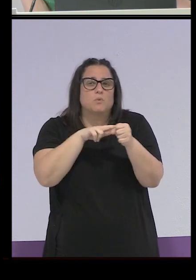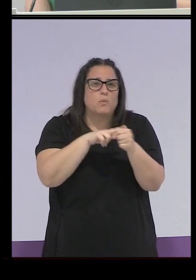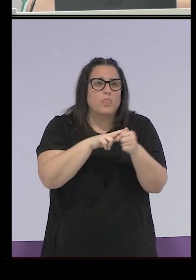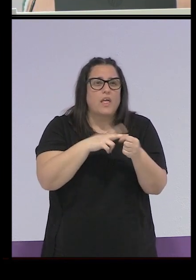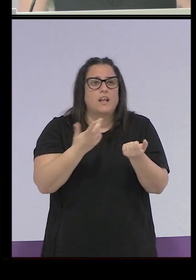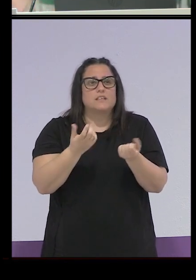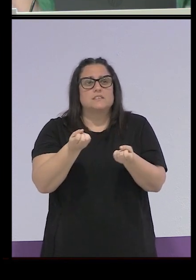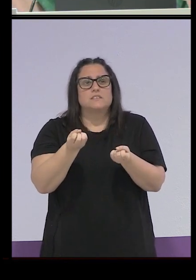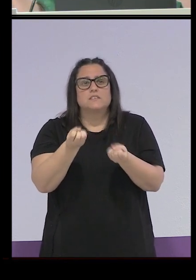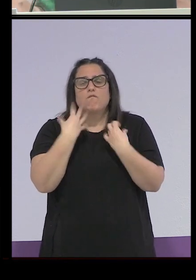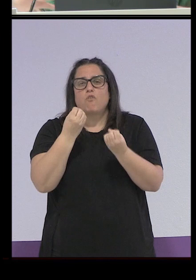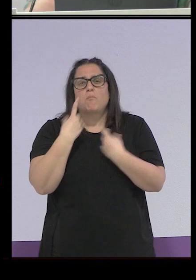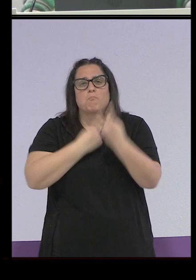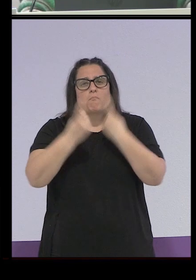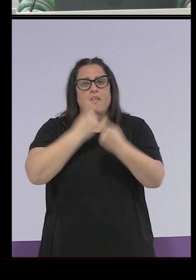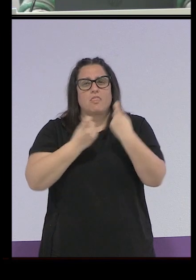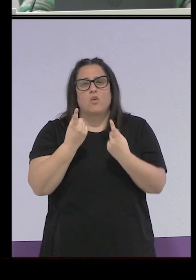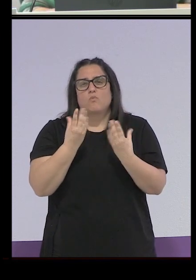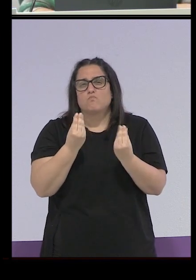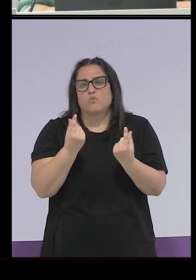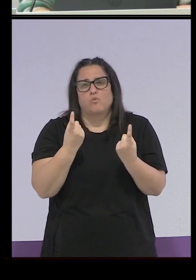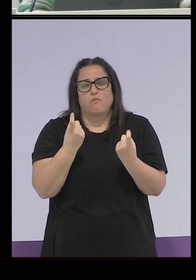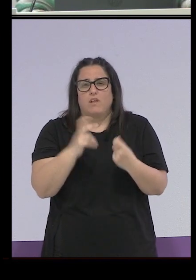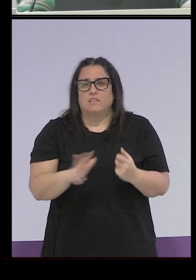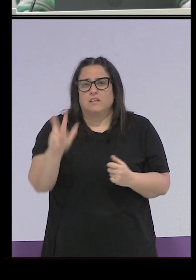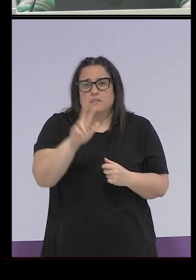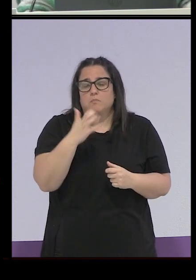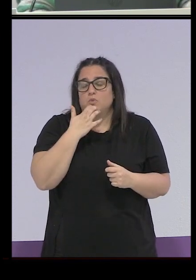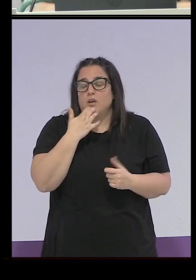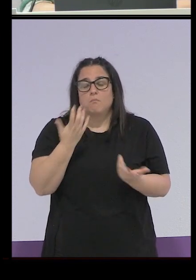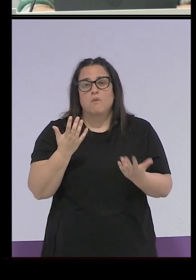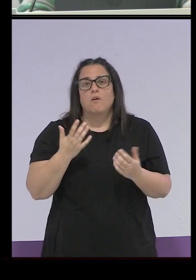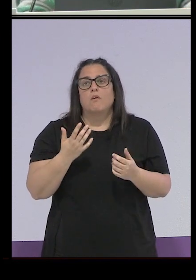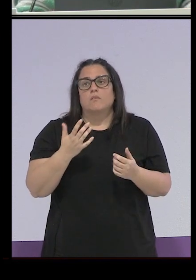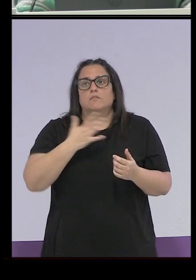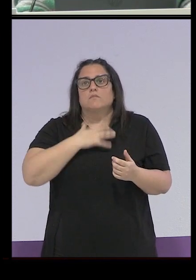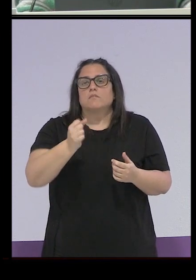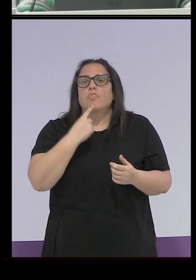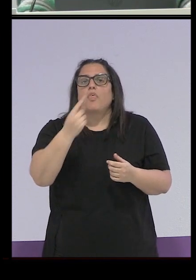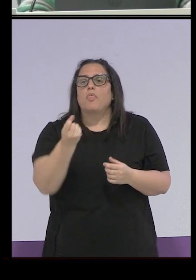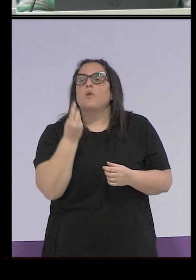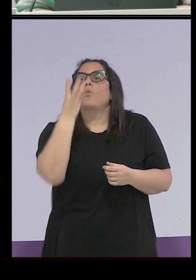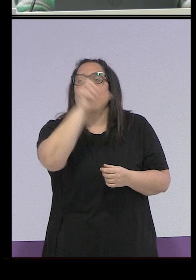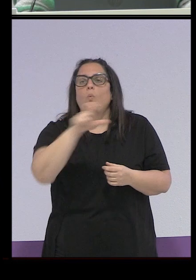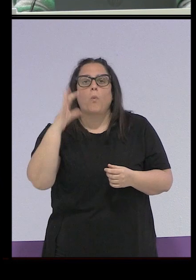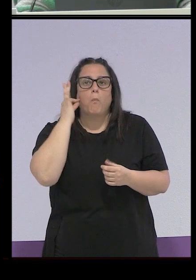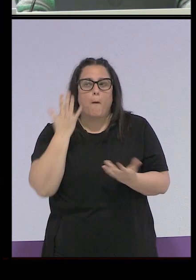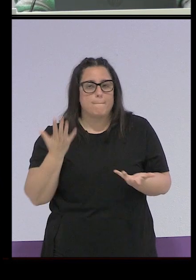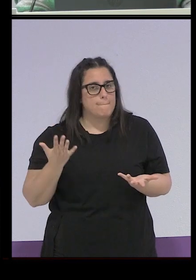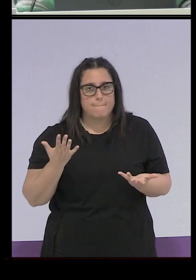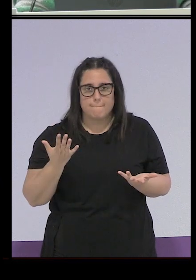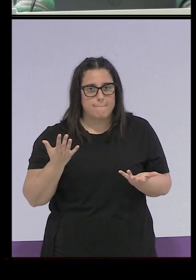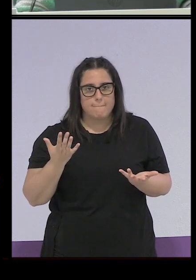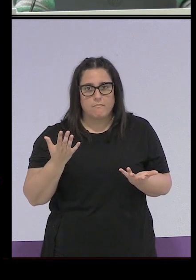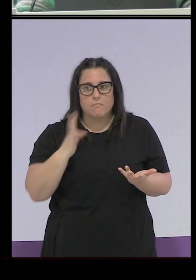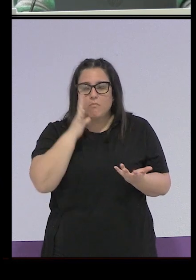información a nivel estatal. Por ejemplo, nadie se atreve a dar cifras. ¿Cuántas mujeres pasaron por el patronato? Si no sabemos ni siquiera